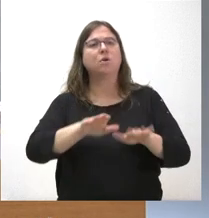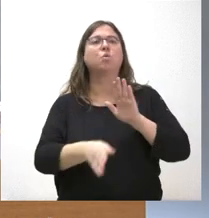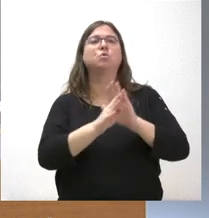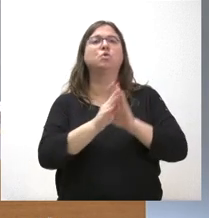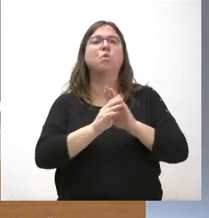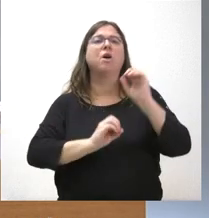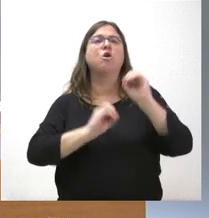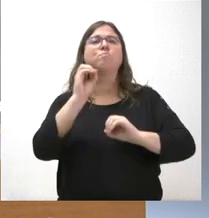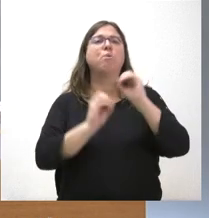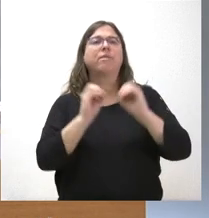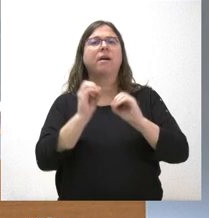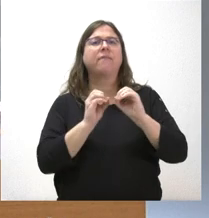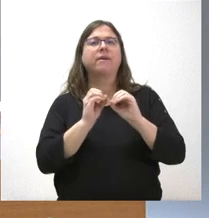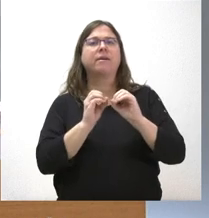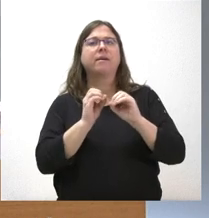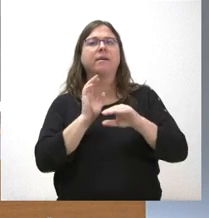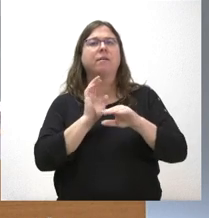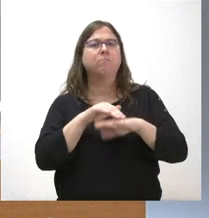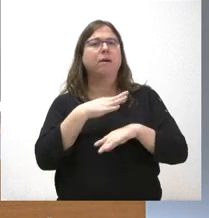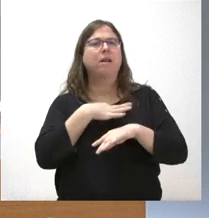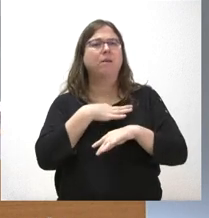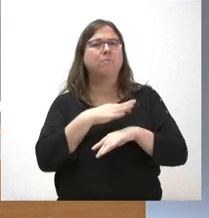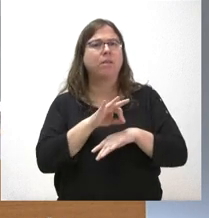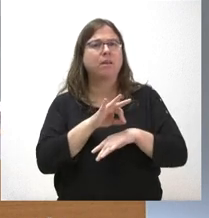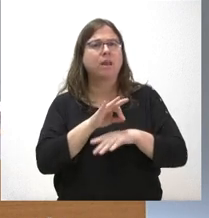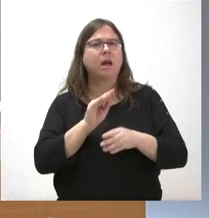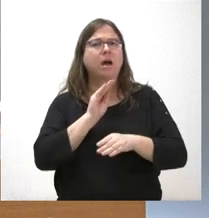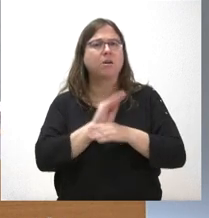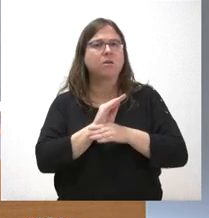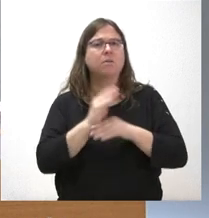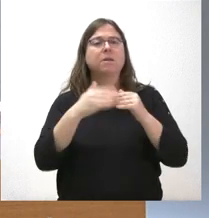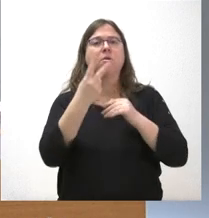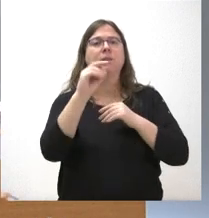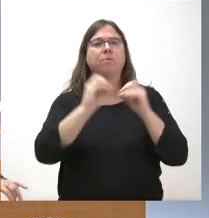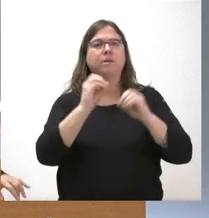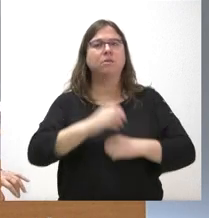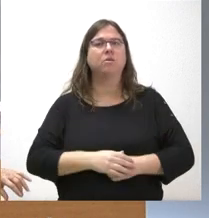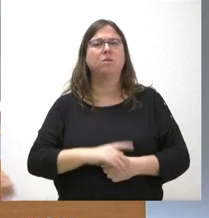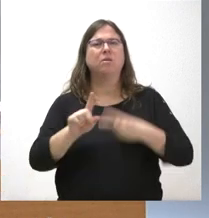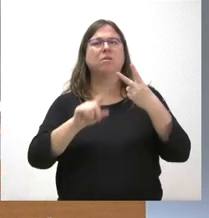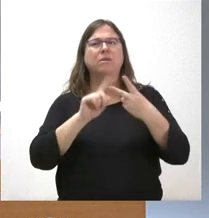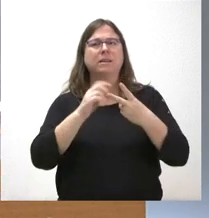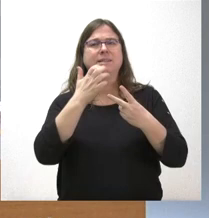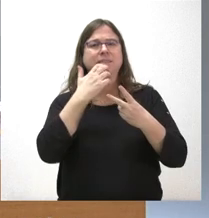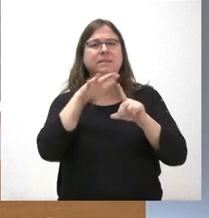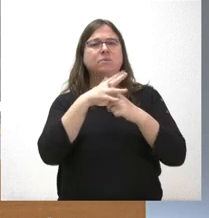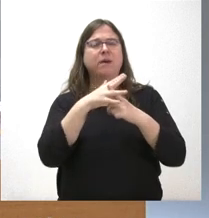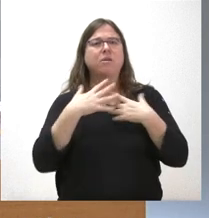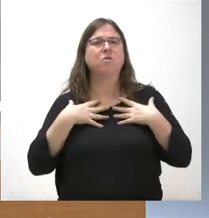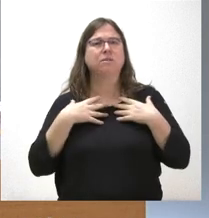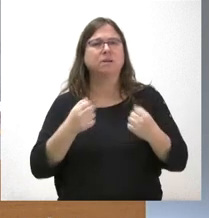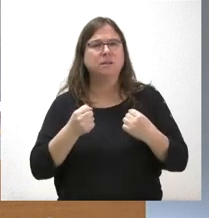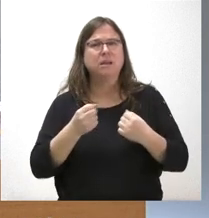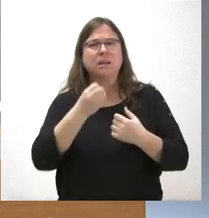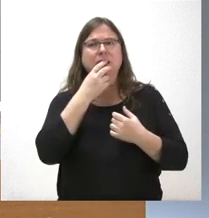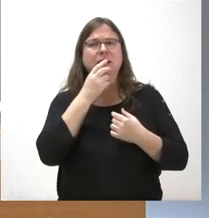requisito exigido para poder llevarse a cabo esas ayudas, hasta menos del 20%. Luego, sobre la situación sanitaria, me gustaría saber cómo está por